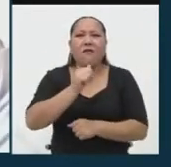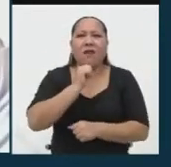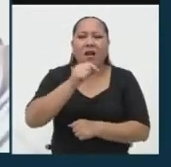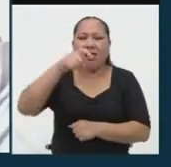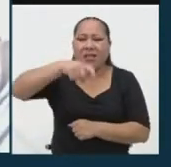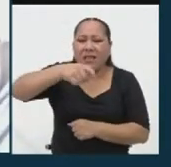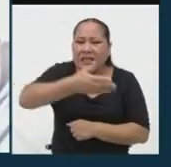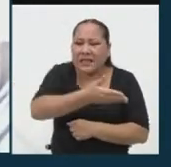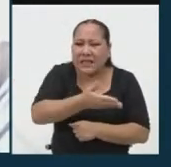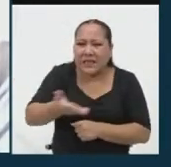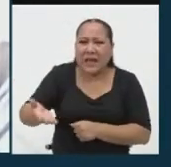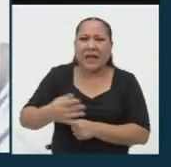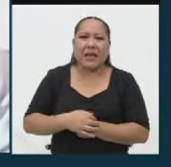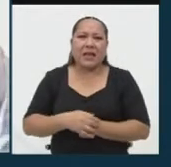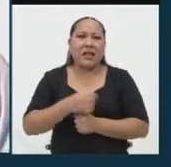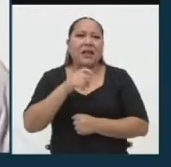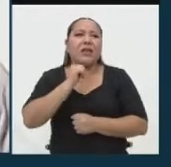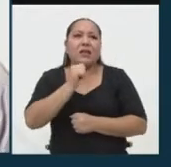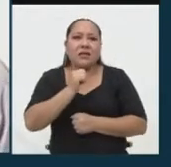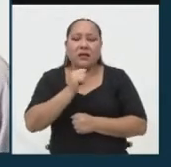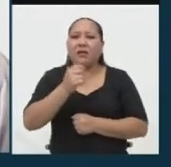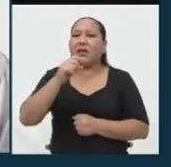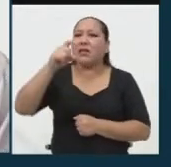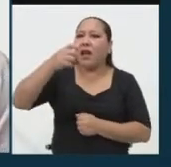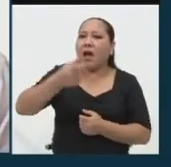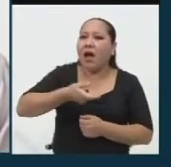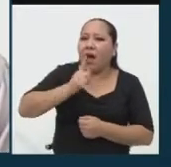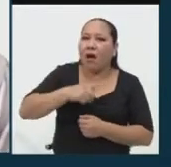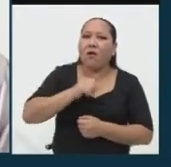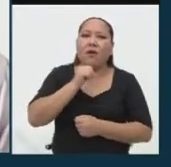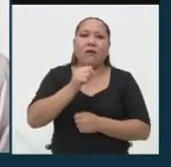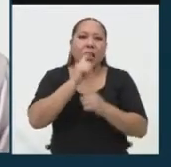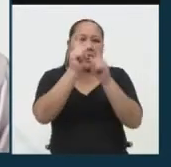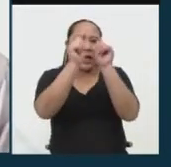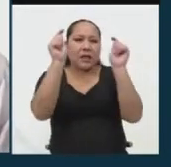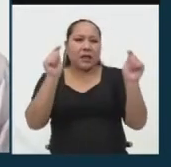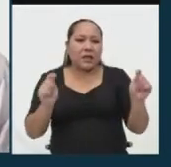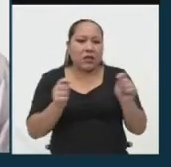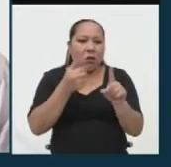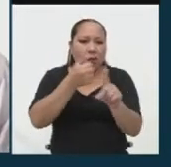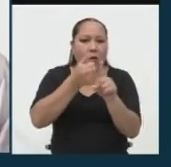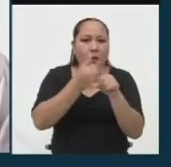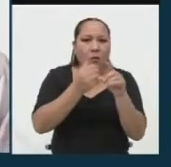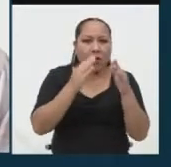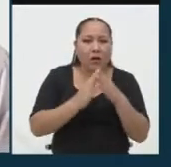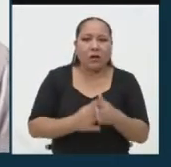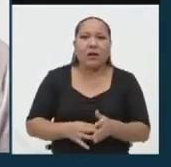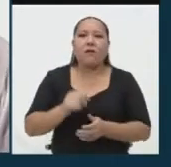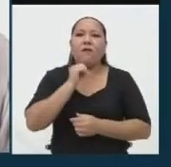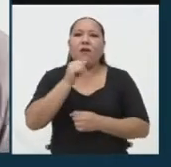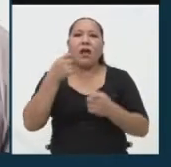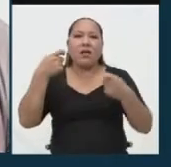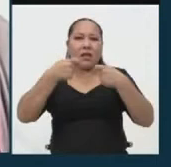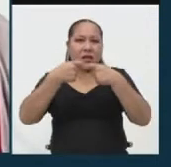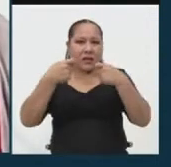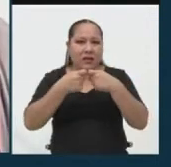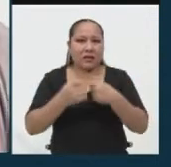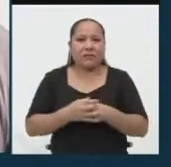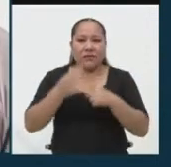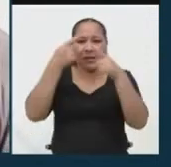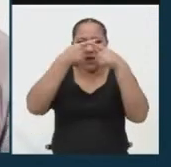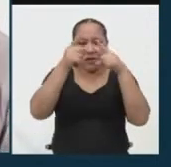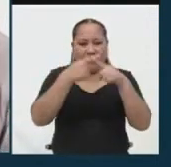agua, nuestros títulos de propiedad, nuestra electricidad, entre otros factores